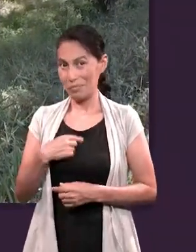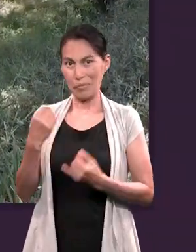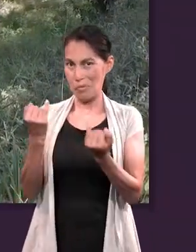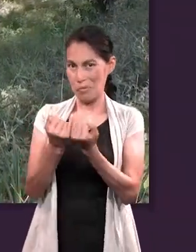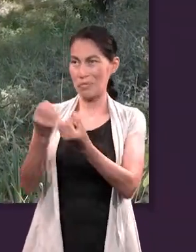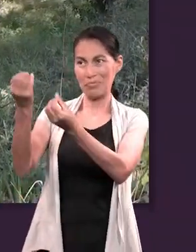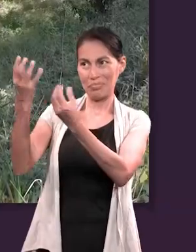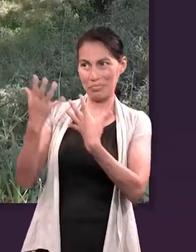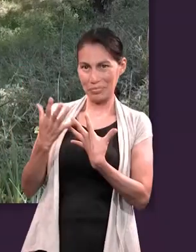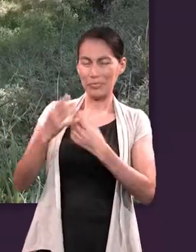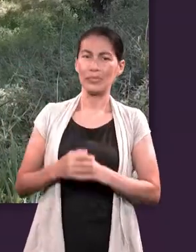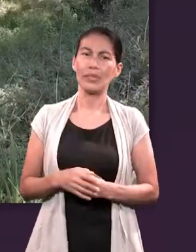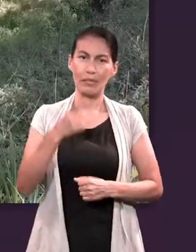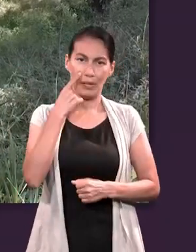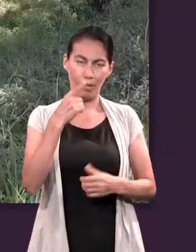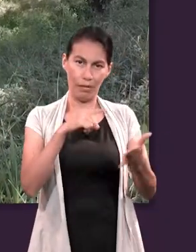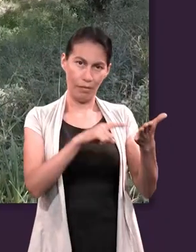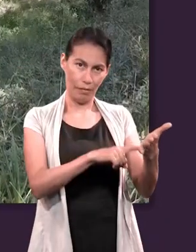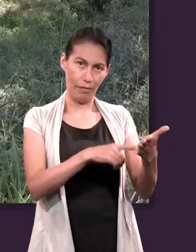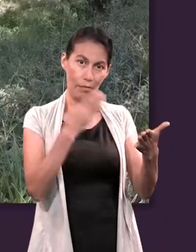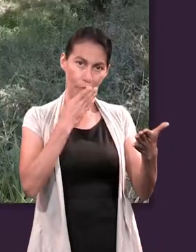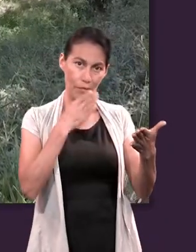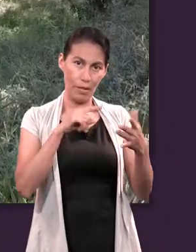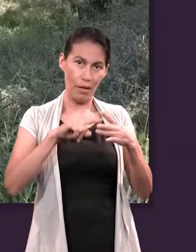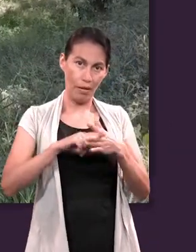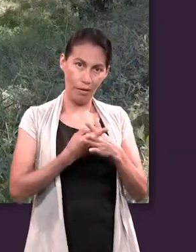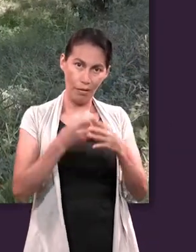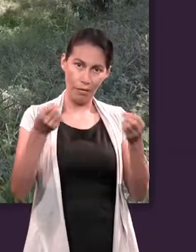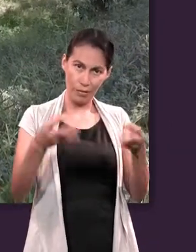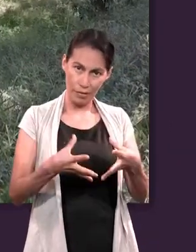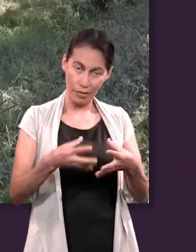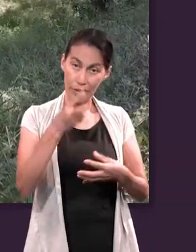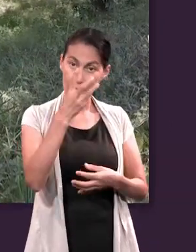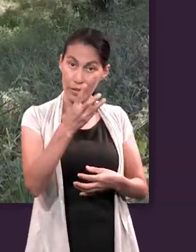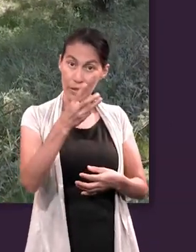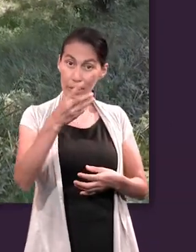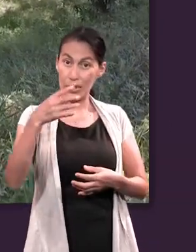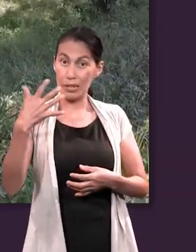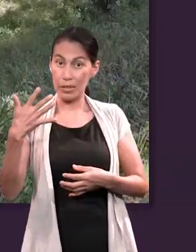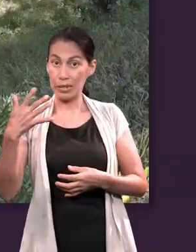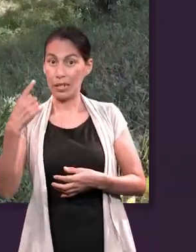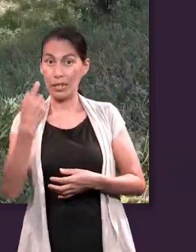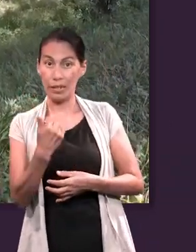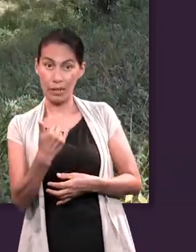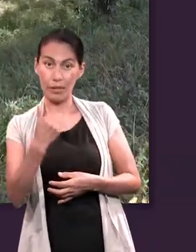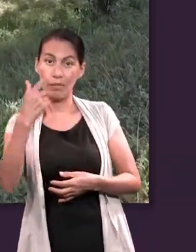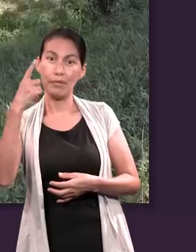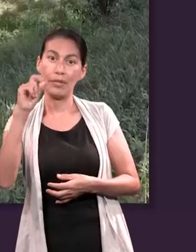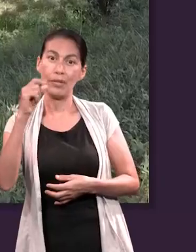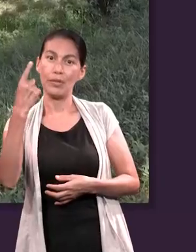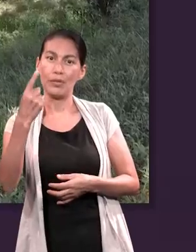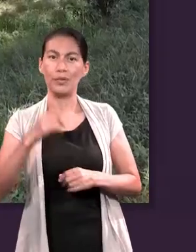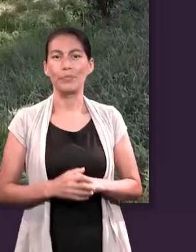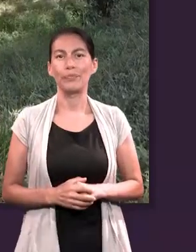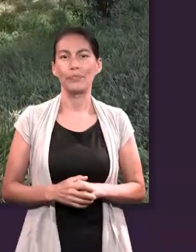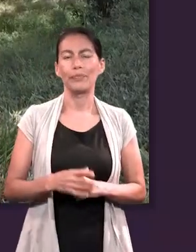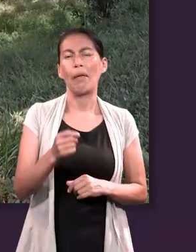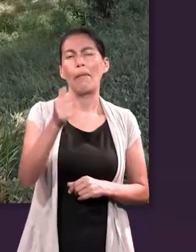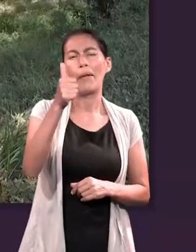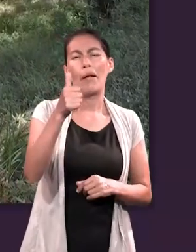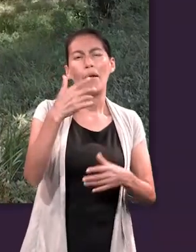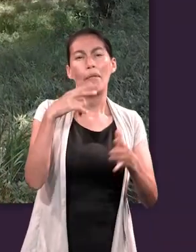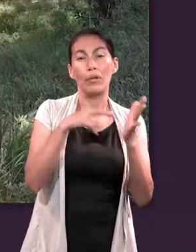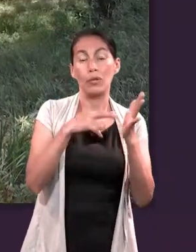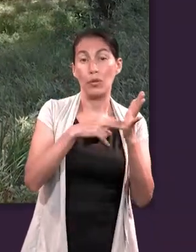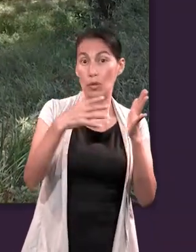ofrece a ti y a mí y que encontramos en Génesis 3, 15 y 21, la vamos a considerar desde tres ángulos diferentes. El